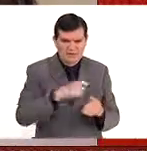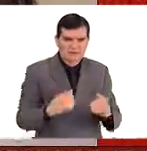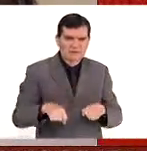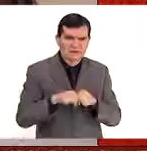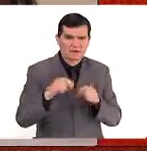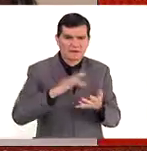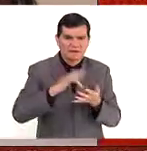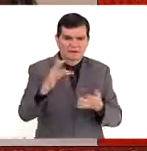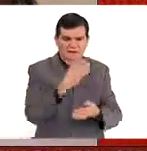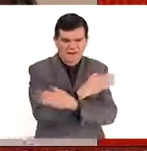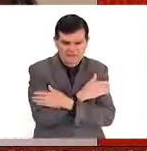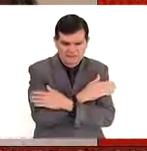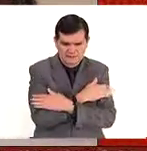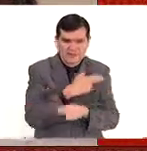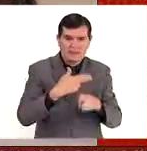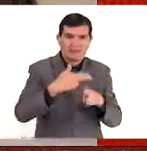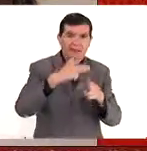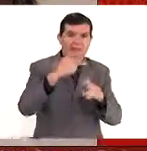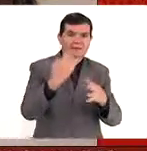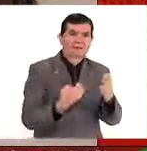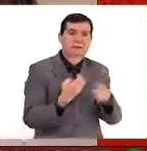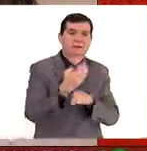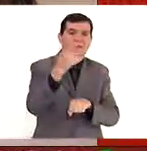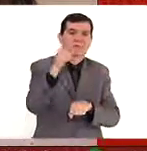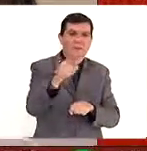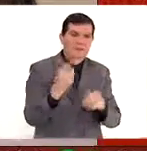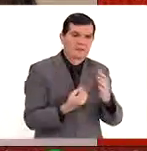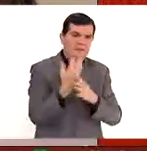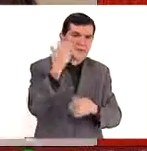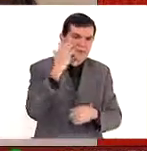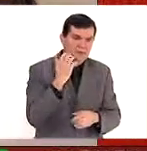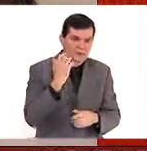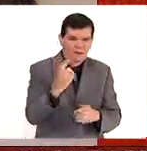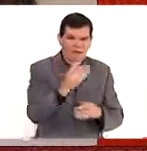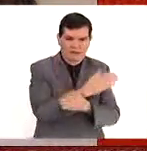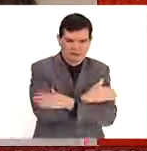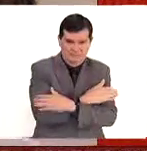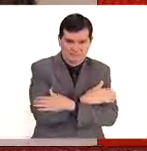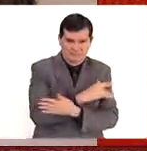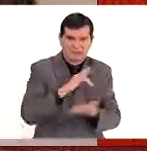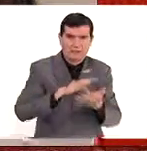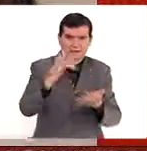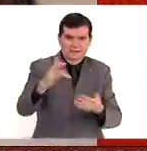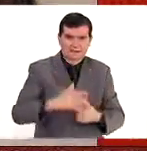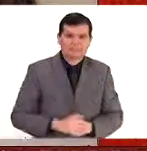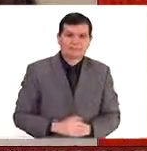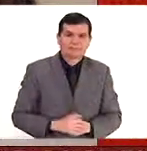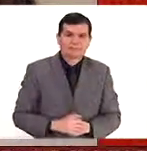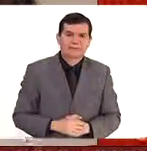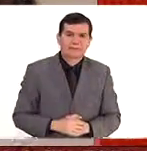Muchísimas gracias, un fuerte abrazo hasta el estado de Nuevo León. Un abrazo, muchas gracias. Hasta luego, hasta allá.